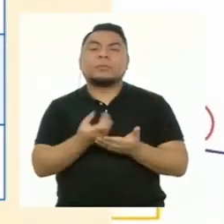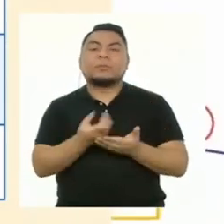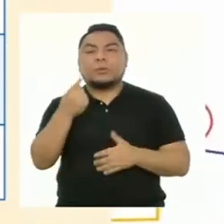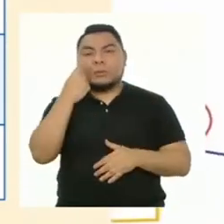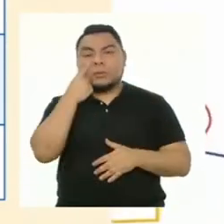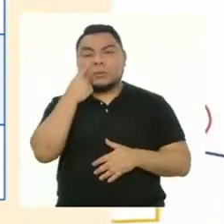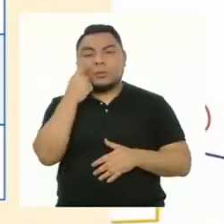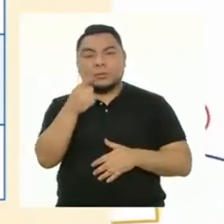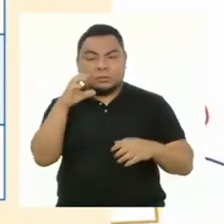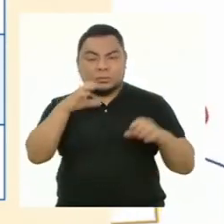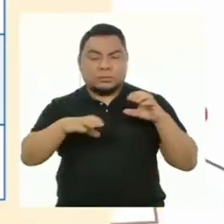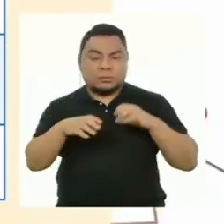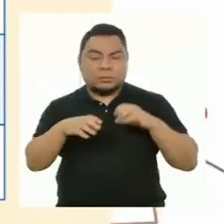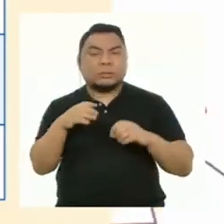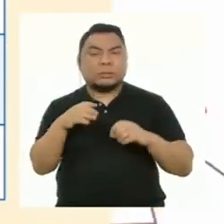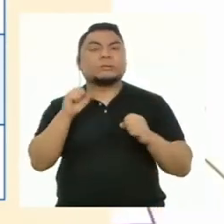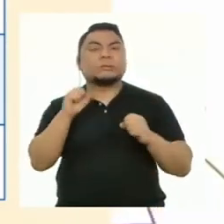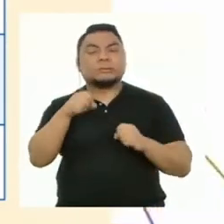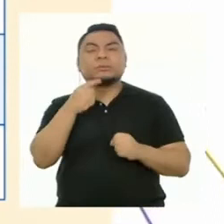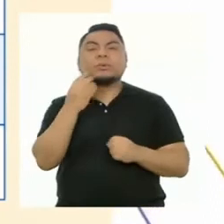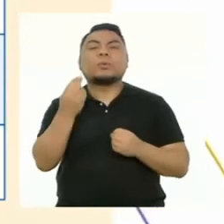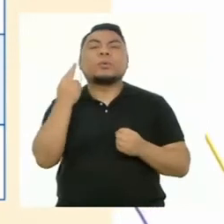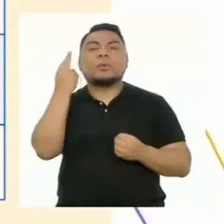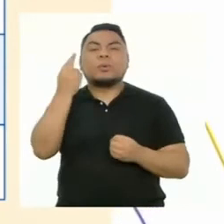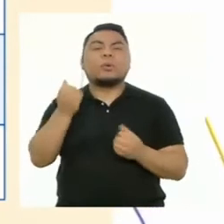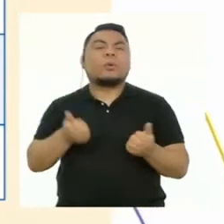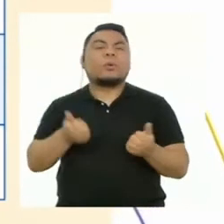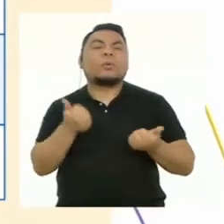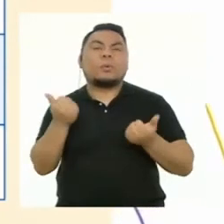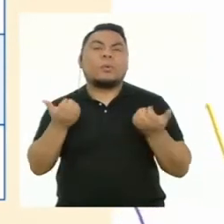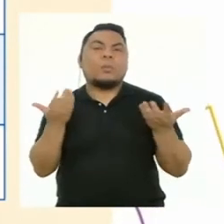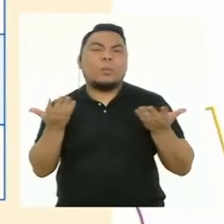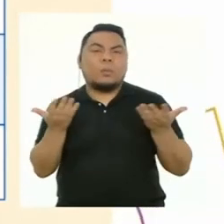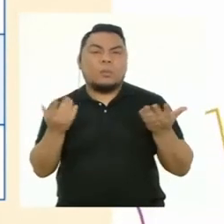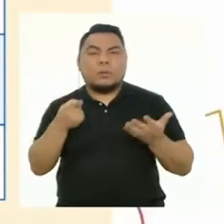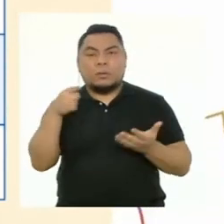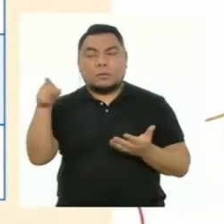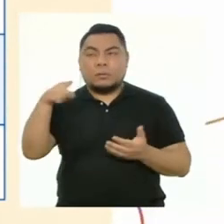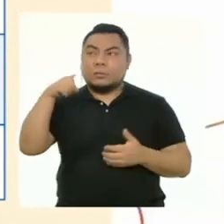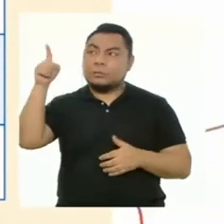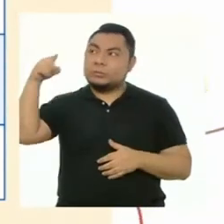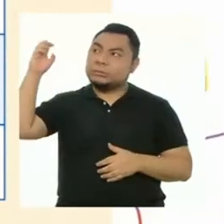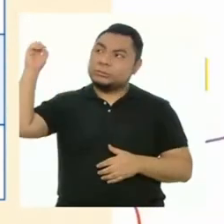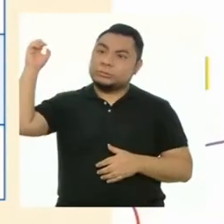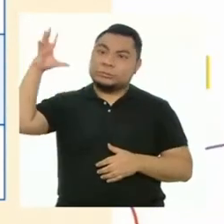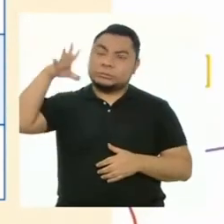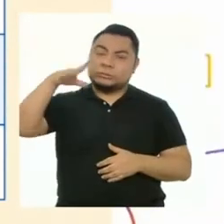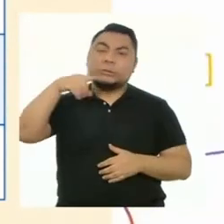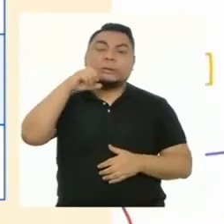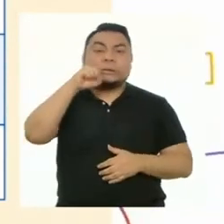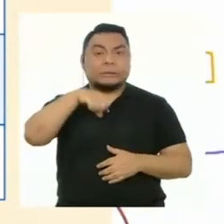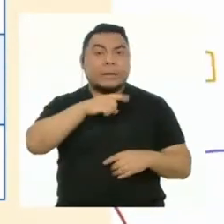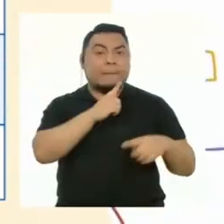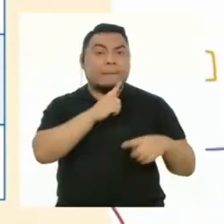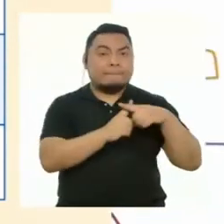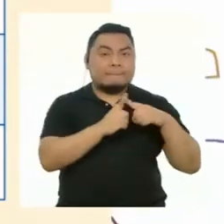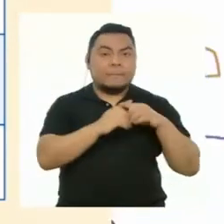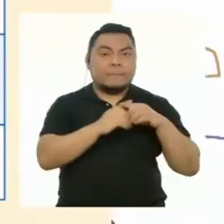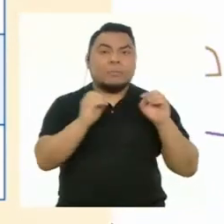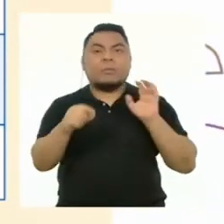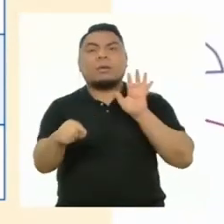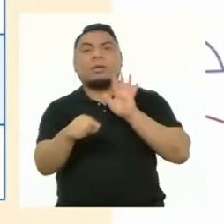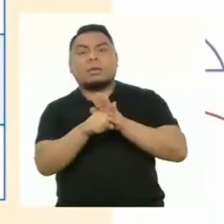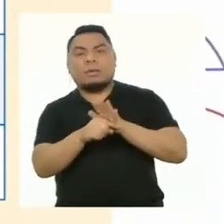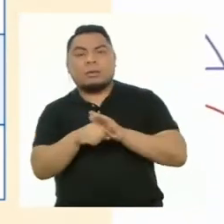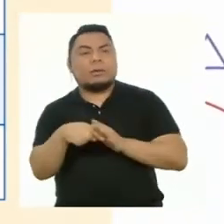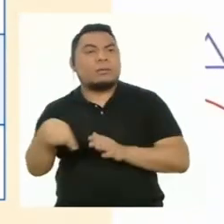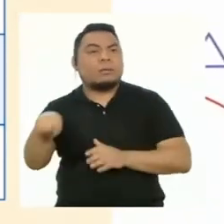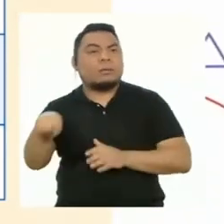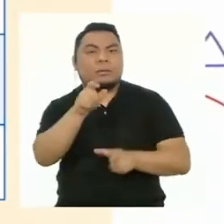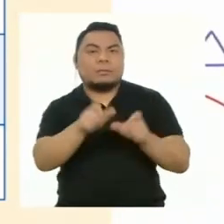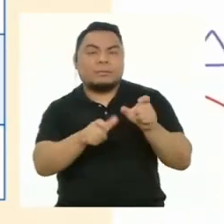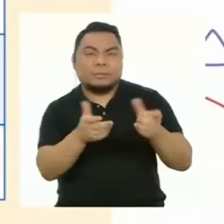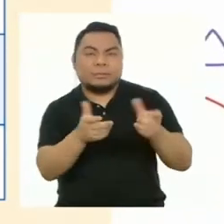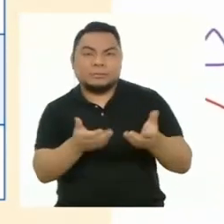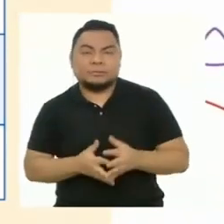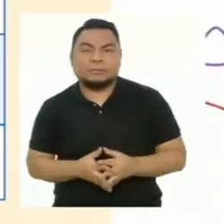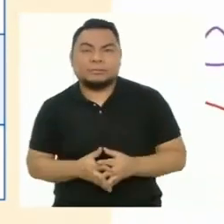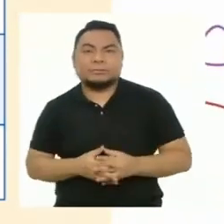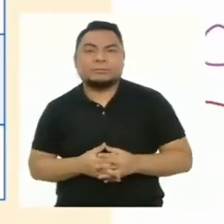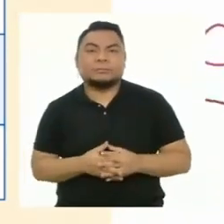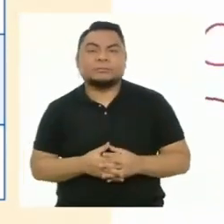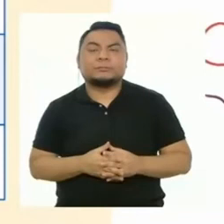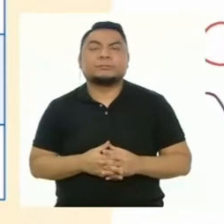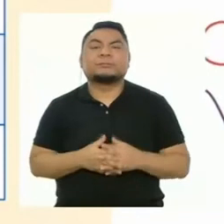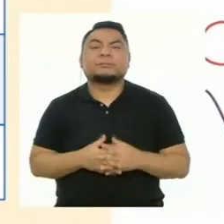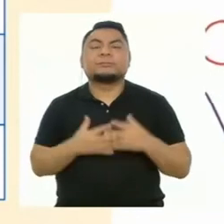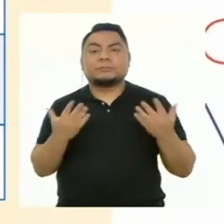en base a conocimientos científicos las razones por las cuales las radiaciones son benéficas o perjudiciales para el bienestar de las